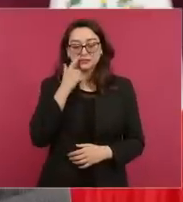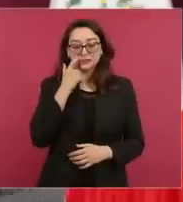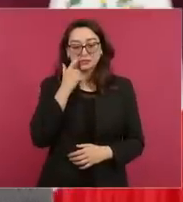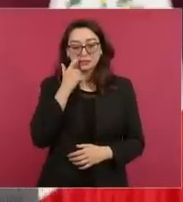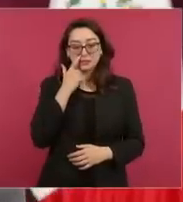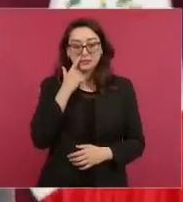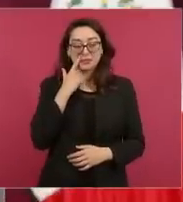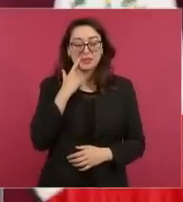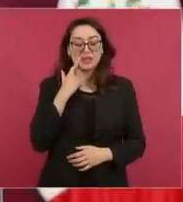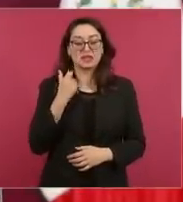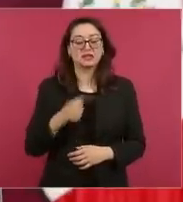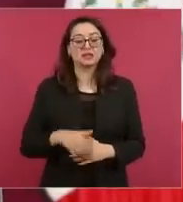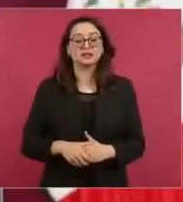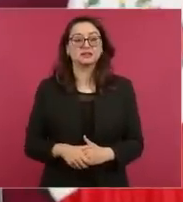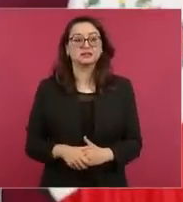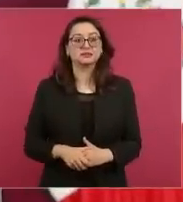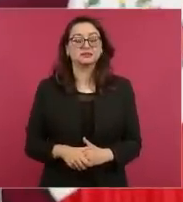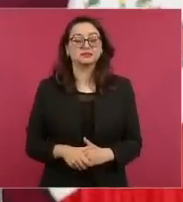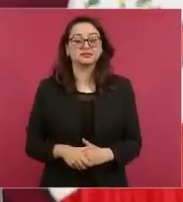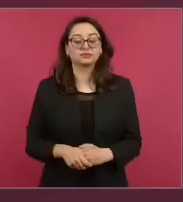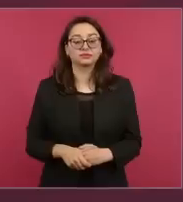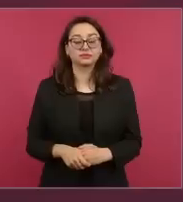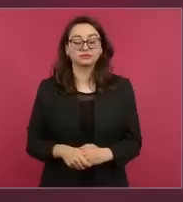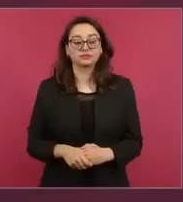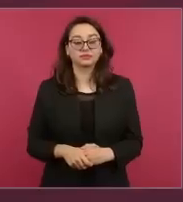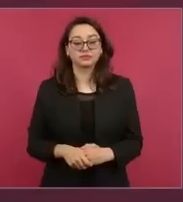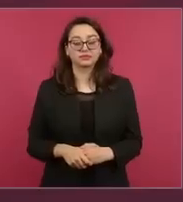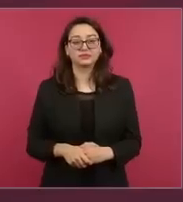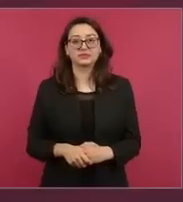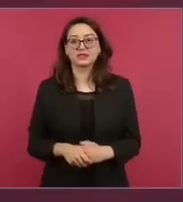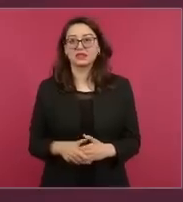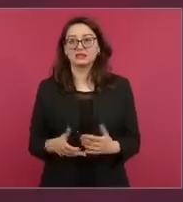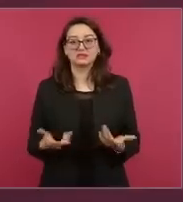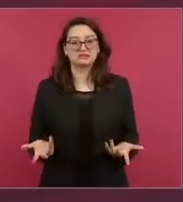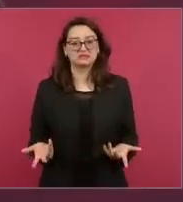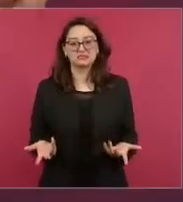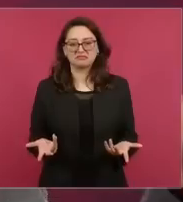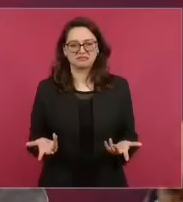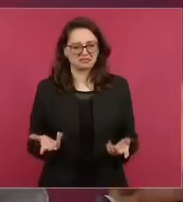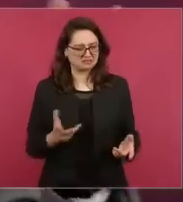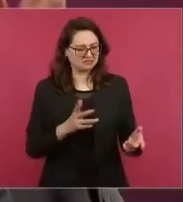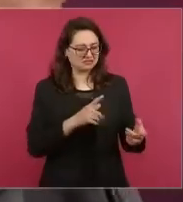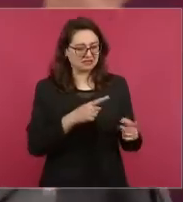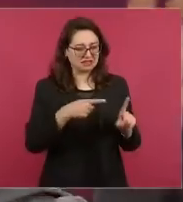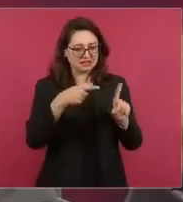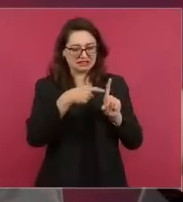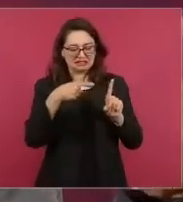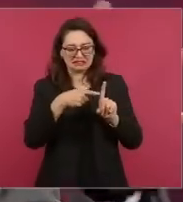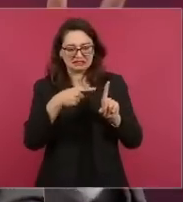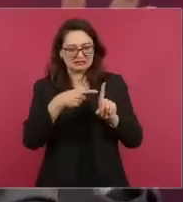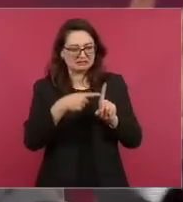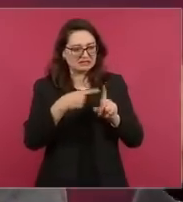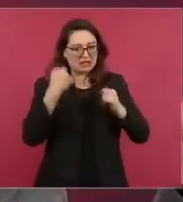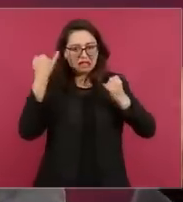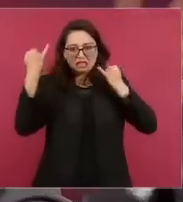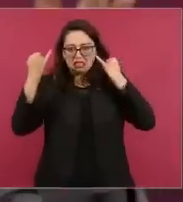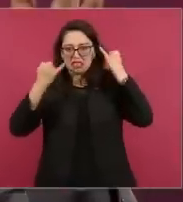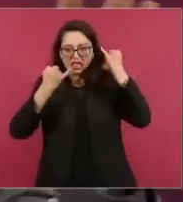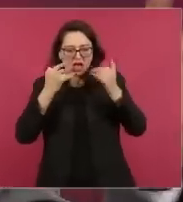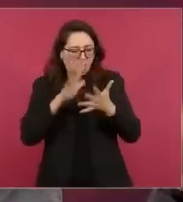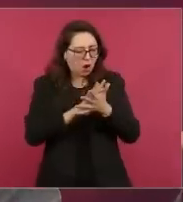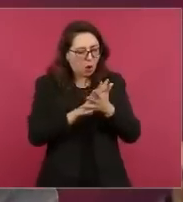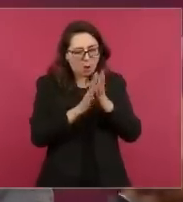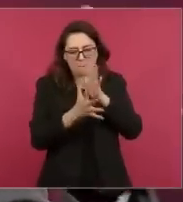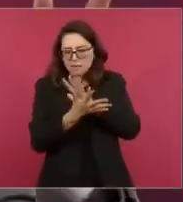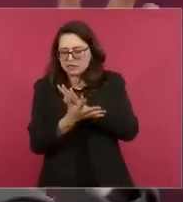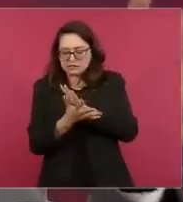la red esta de complicidades, de